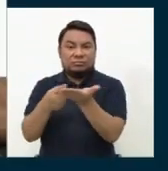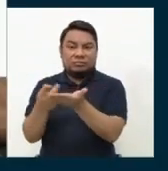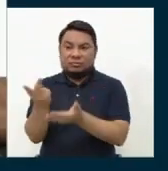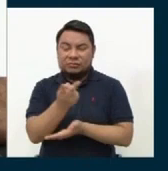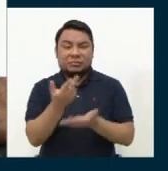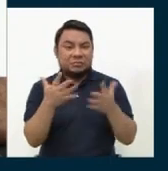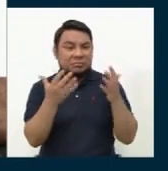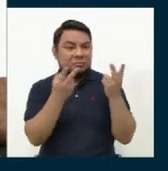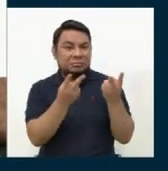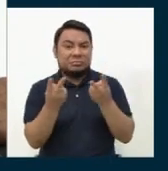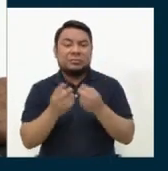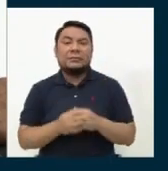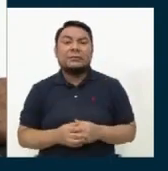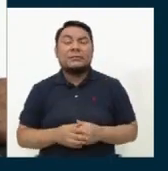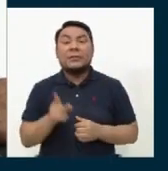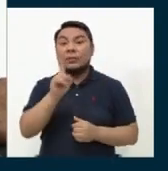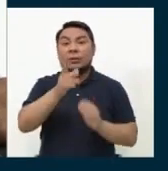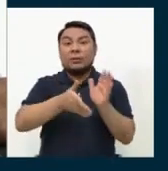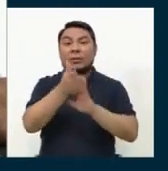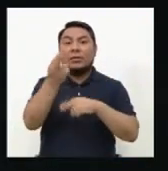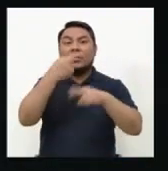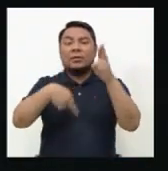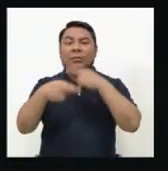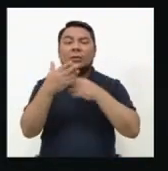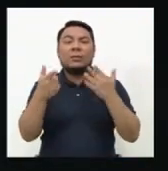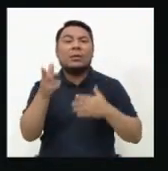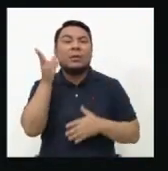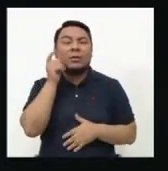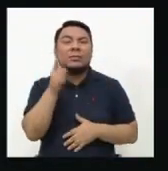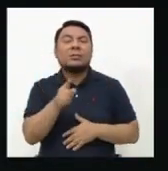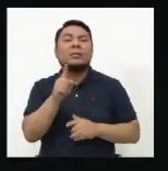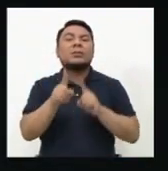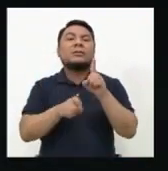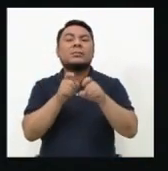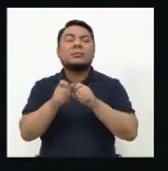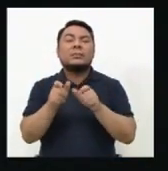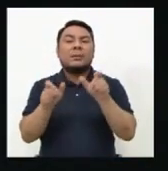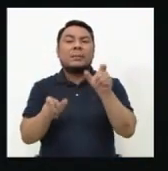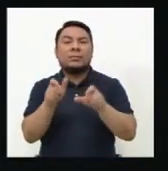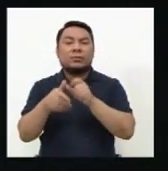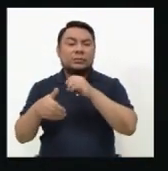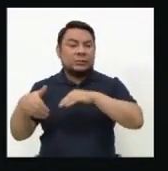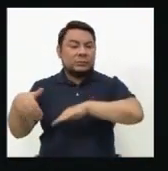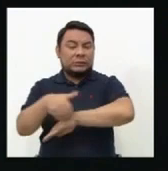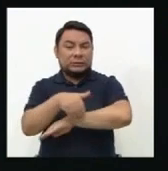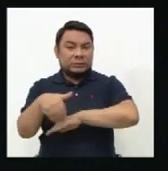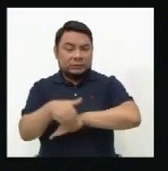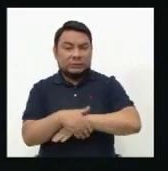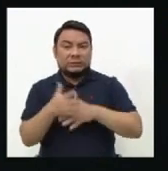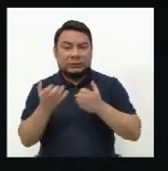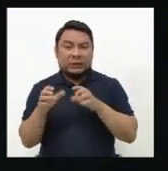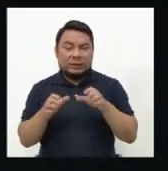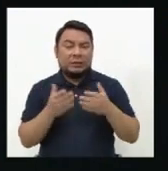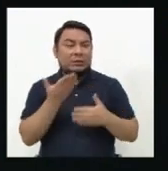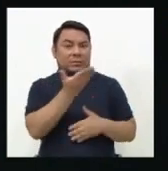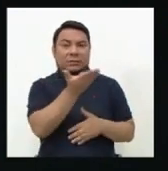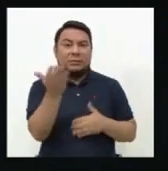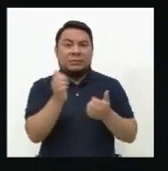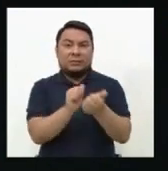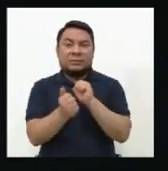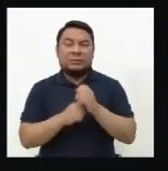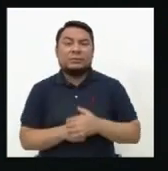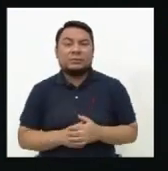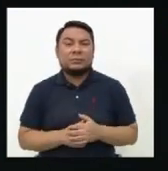Congreso. No se vayan porque en el siguiente bloque escucharemos las preguntas de los ciudadanos y estos quieren hacerle a los